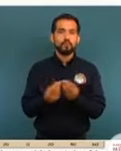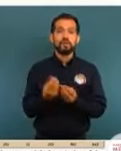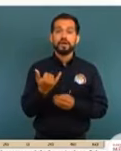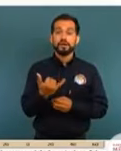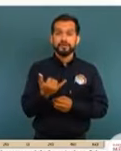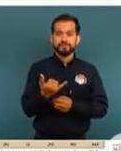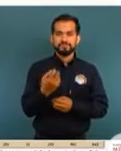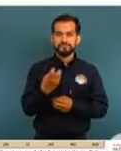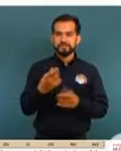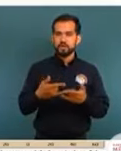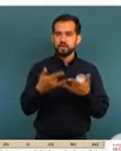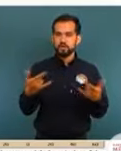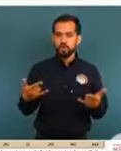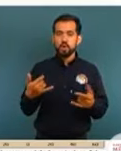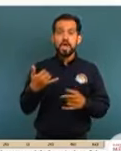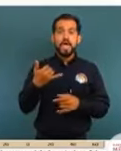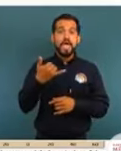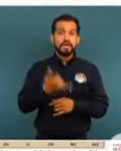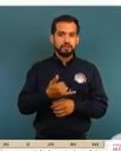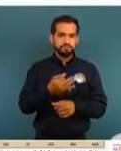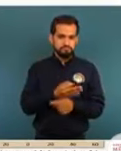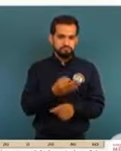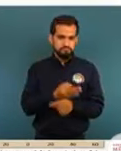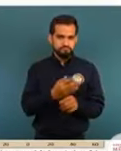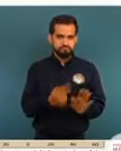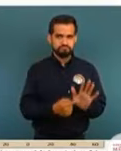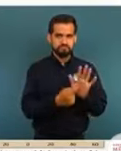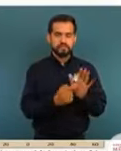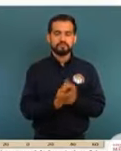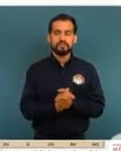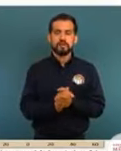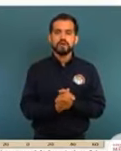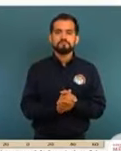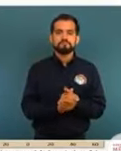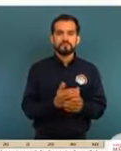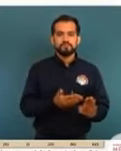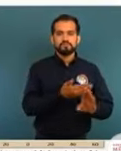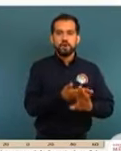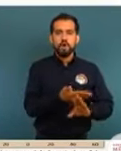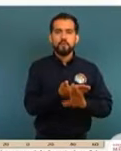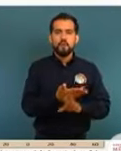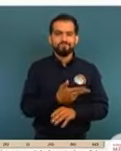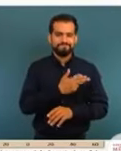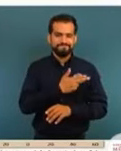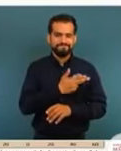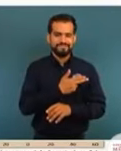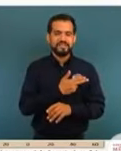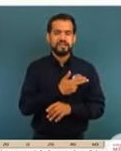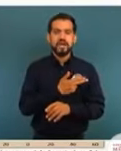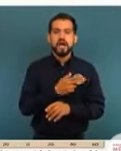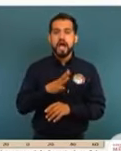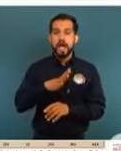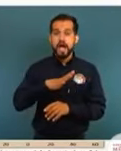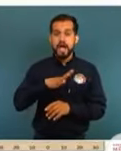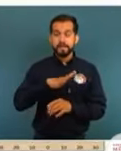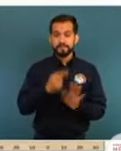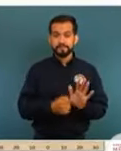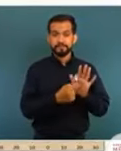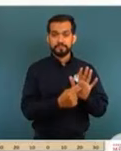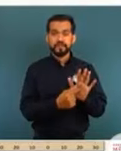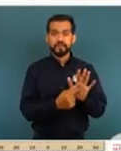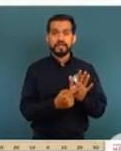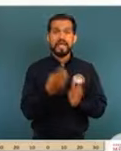y lo que es la tendencia histórica y la tendencia actual. Lesiones dolosas, aquí tenemos